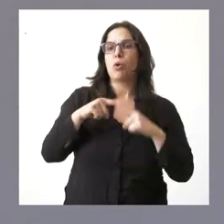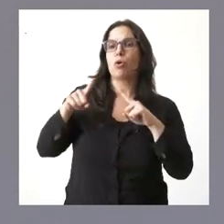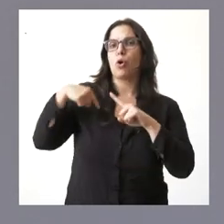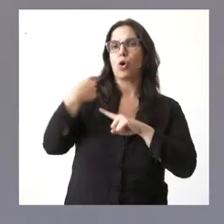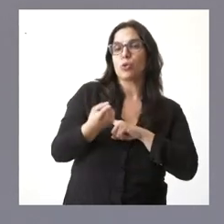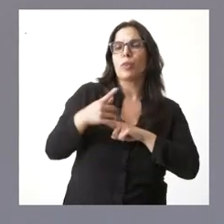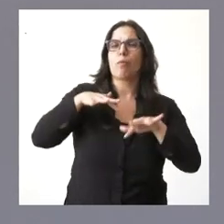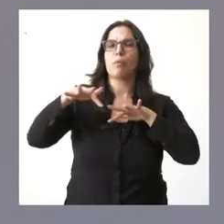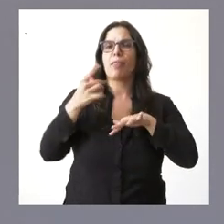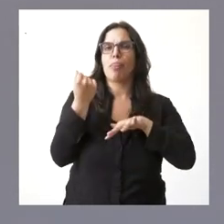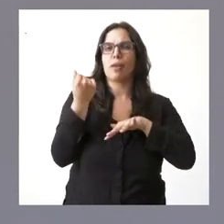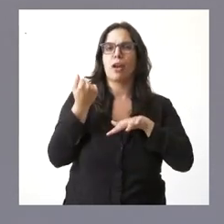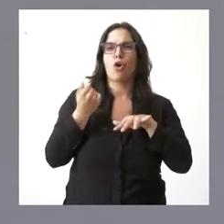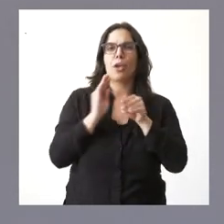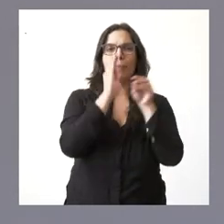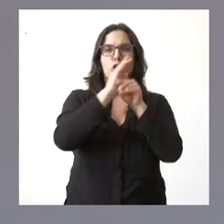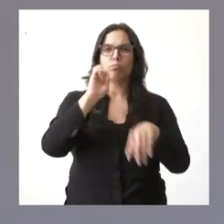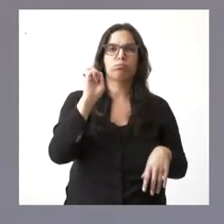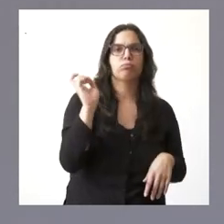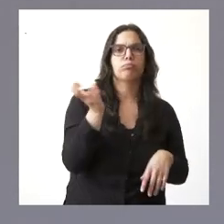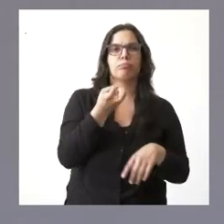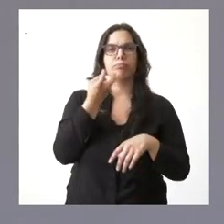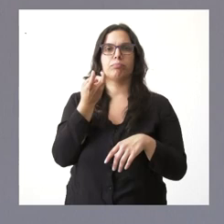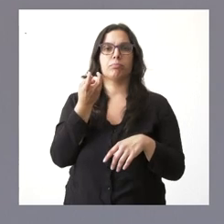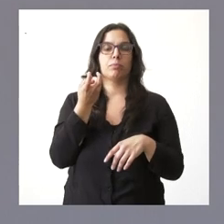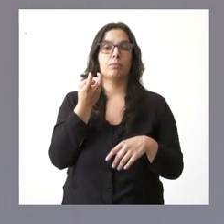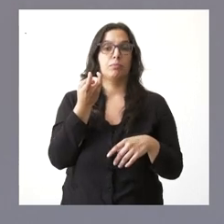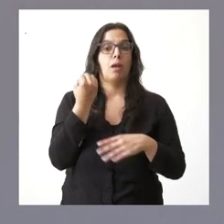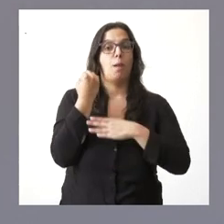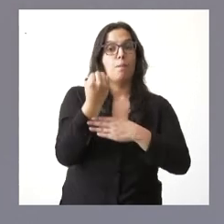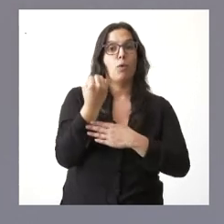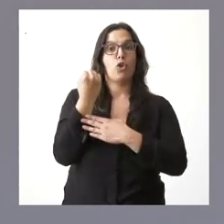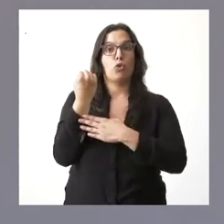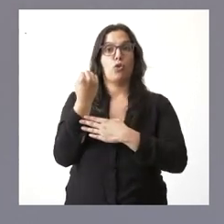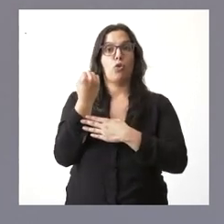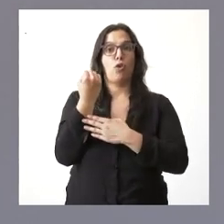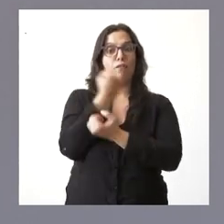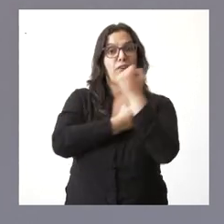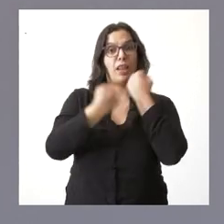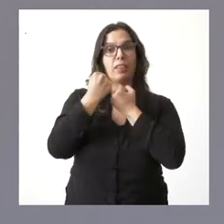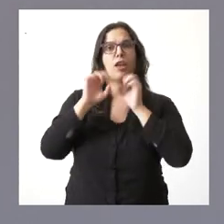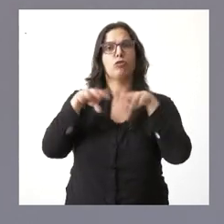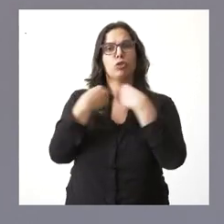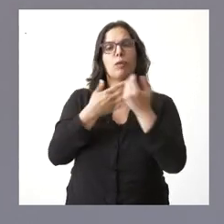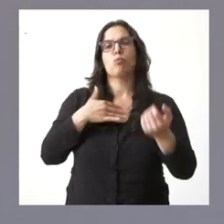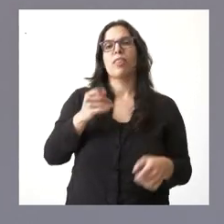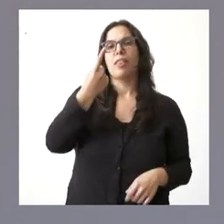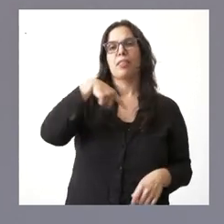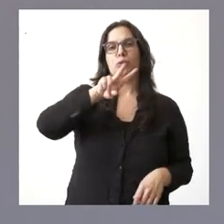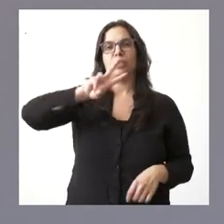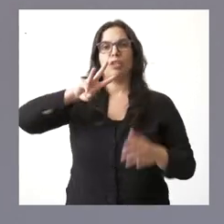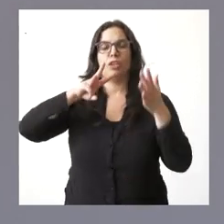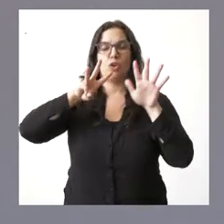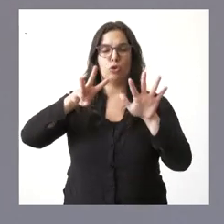en inversiones y, por tanto, en apoyos financieros 128 millones de euros.